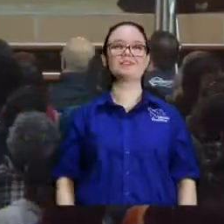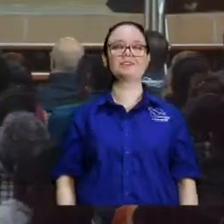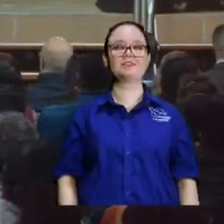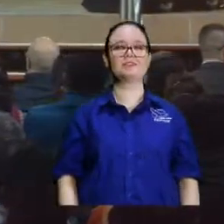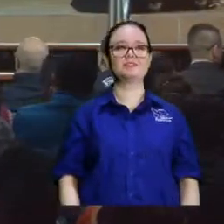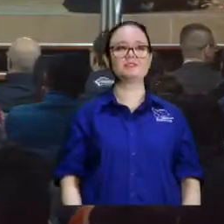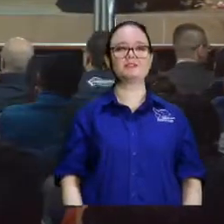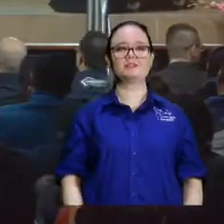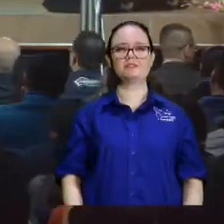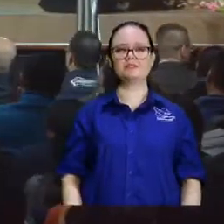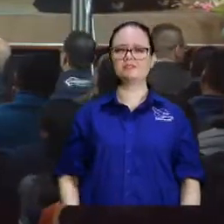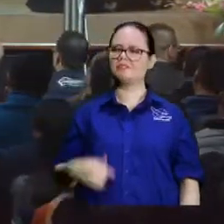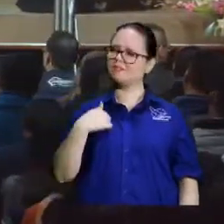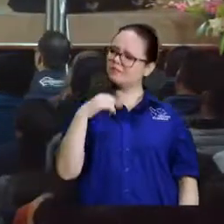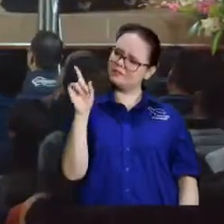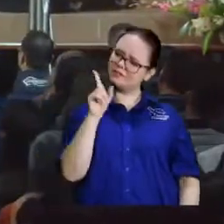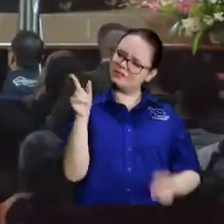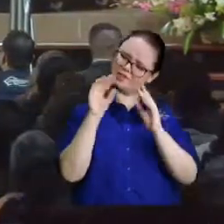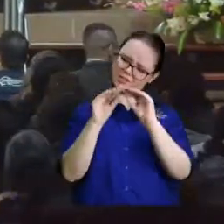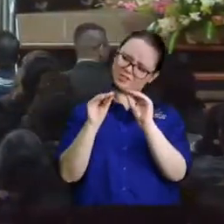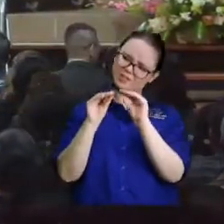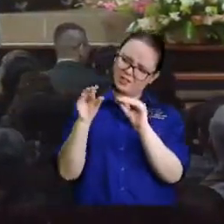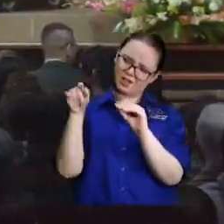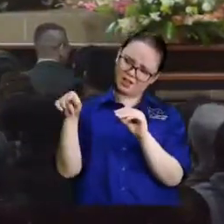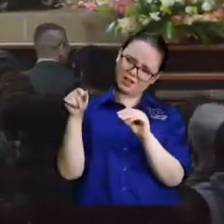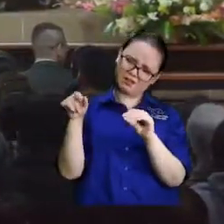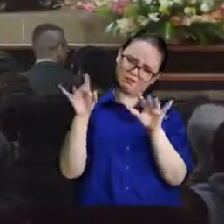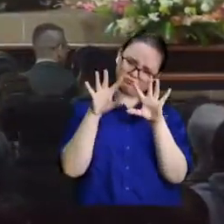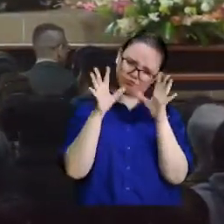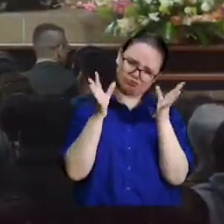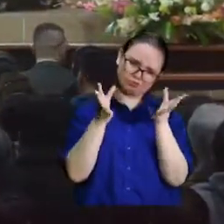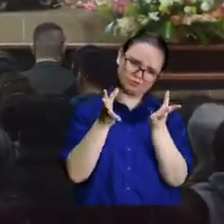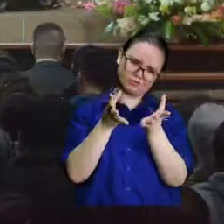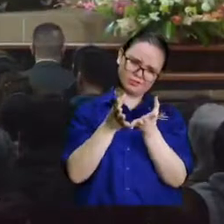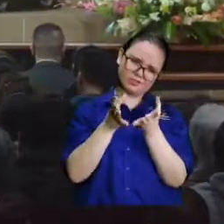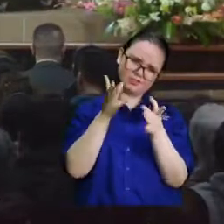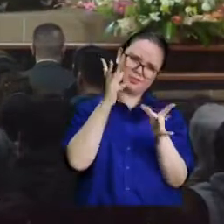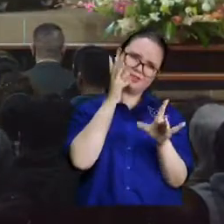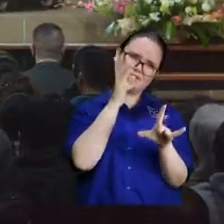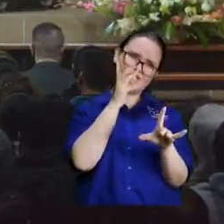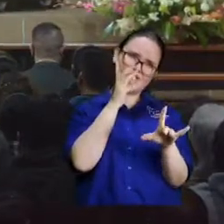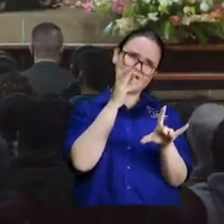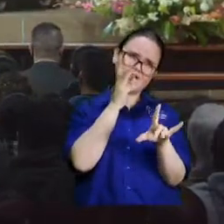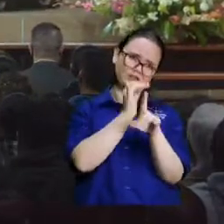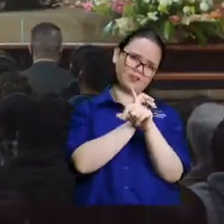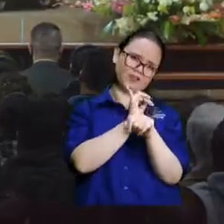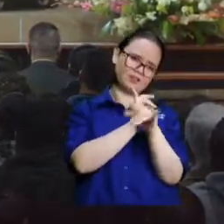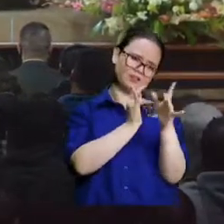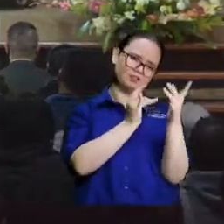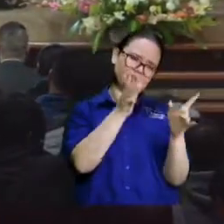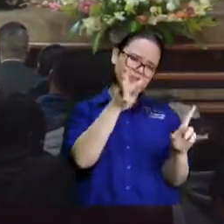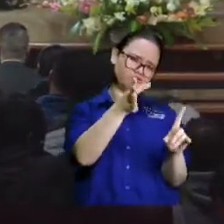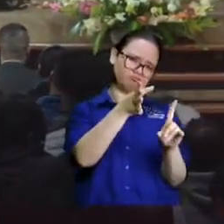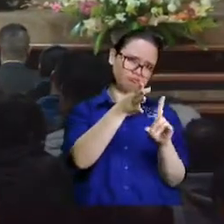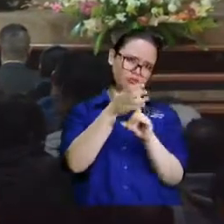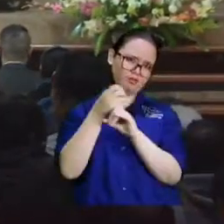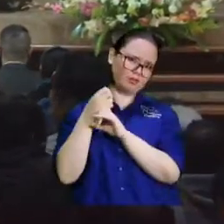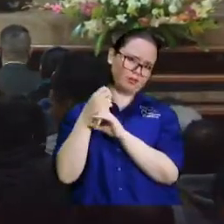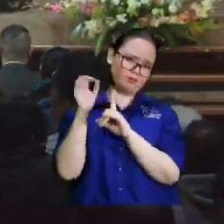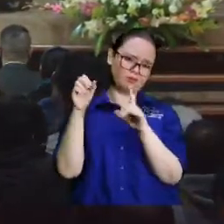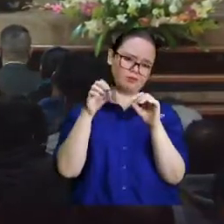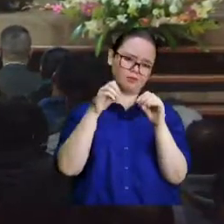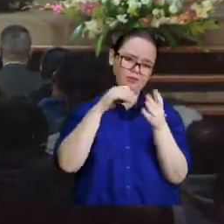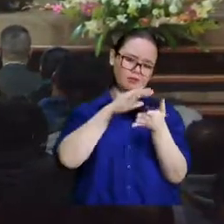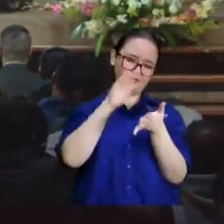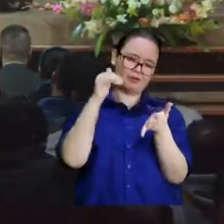que vos no te enseñaron en la escuela de aquel cuatillo que lo obligó a la iglesia imperial la que dijera que la